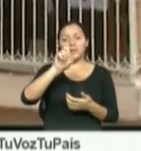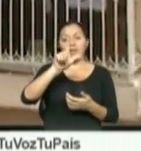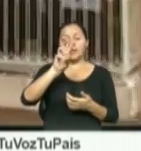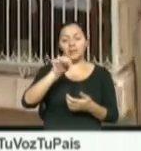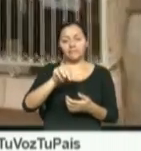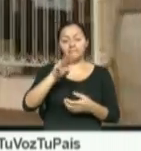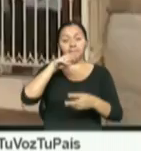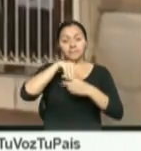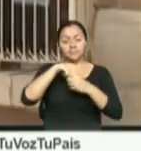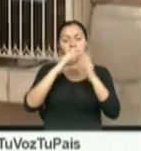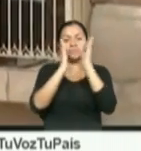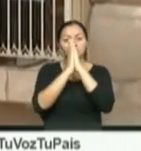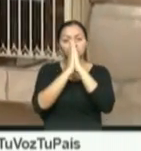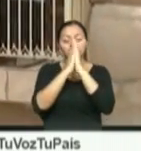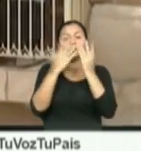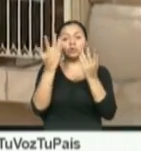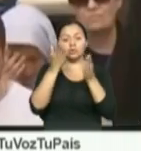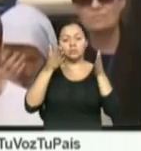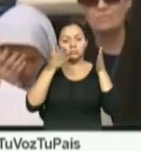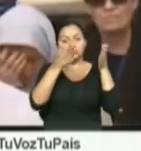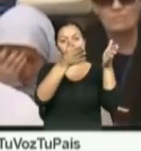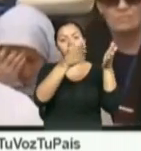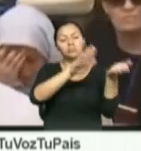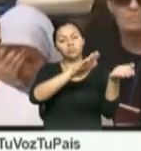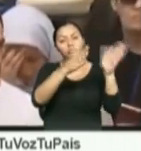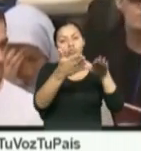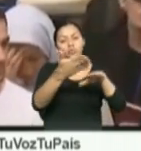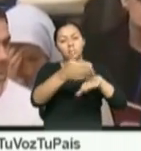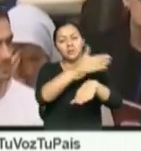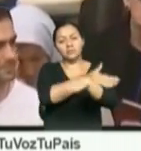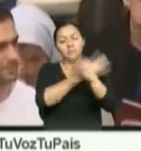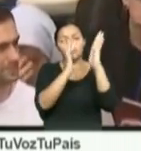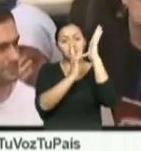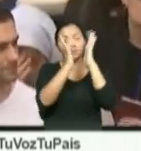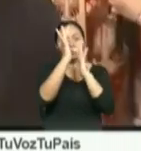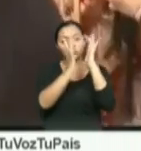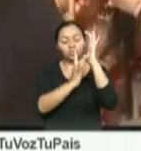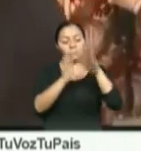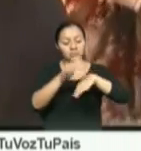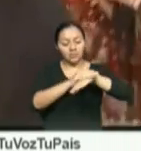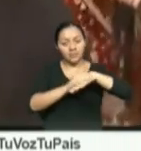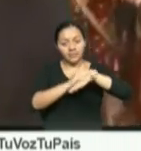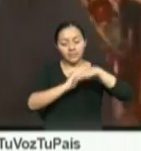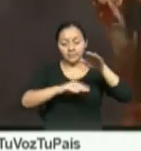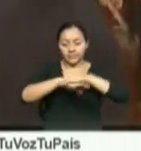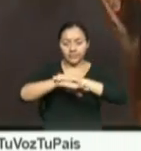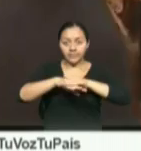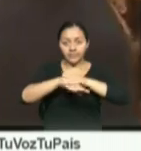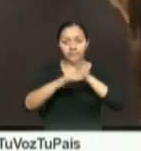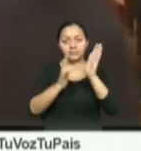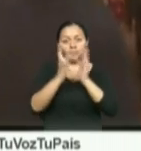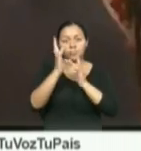III ofreció una misa en el Santo Sepulcro durante la cual, de manera simbólica, lavó los pies a otros miembros del clero.